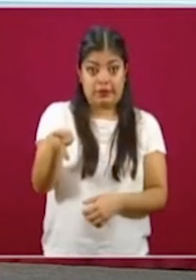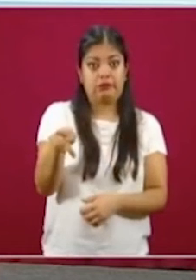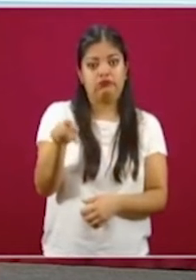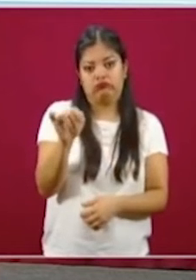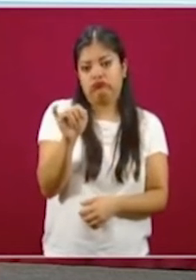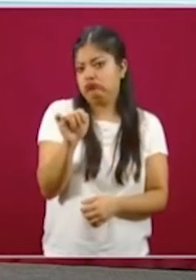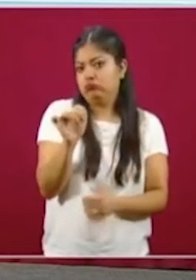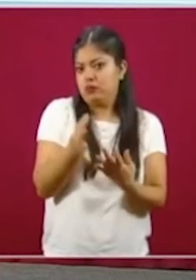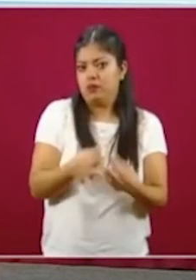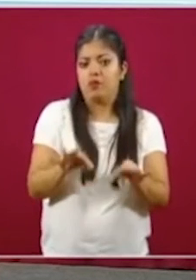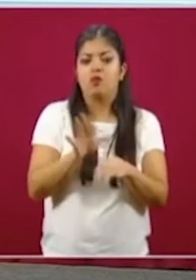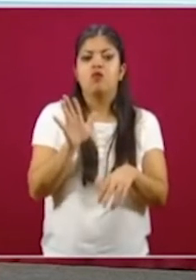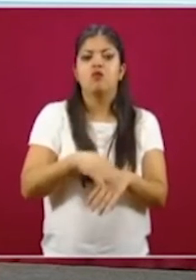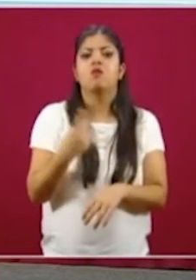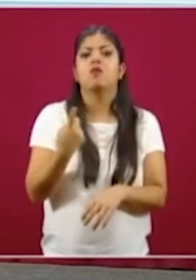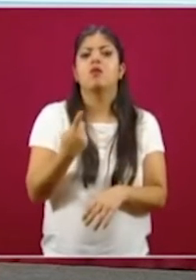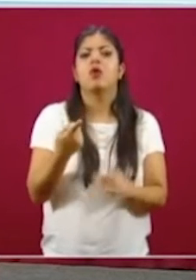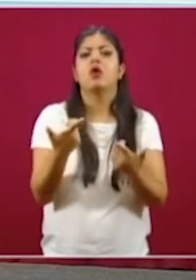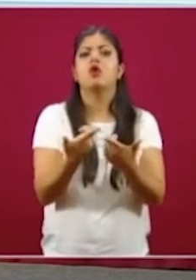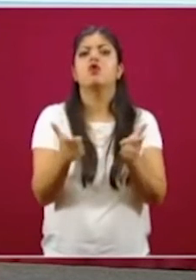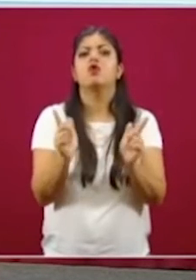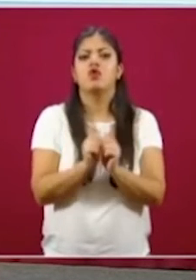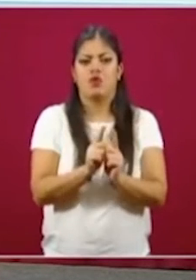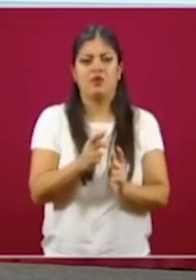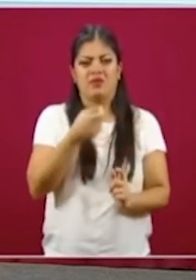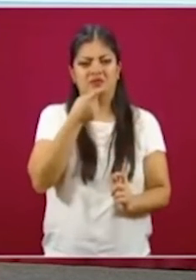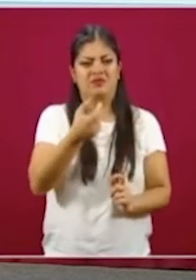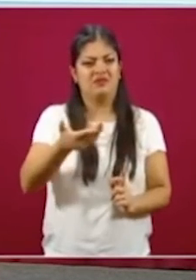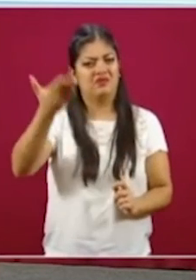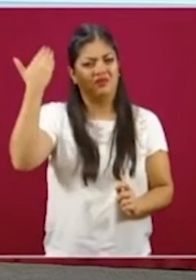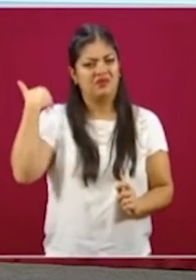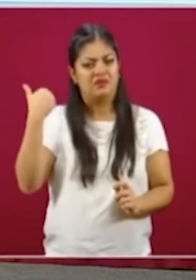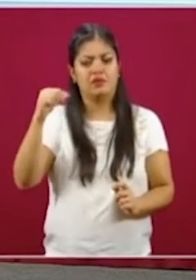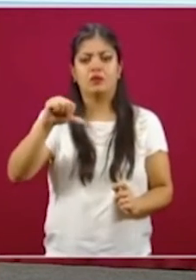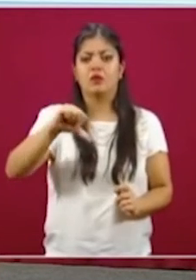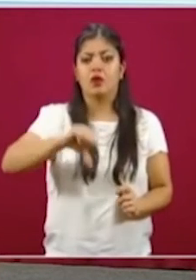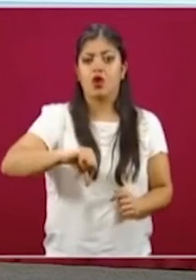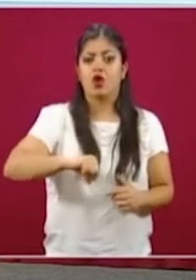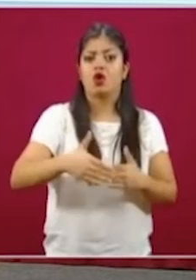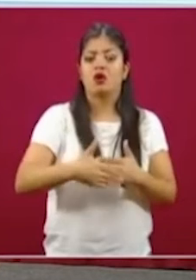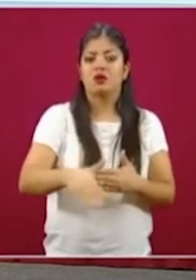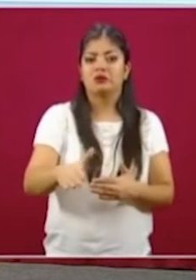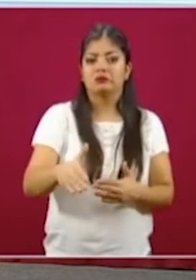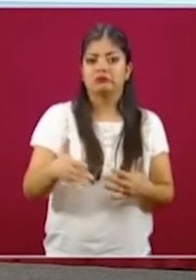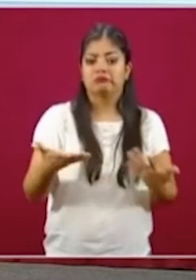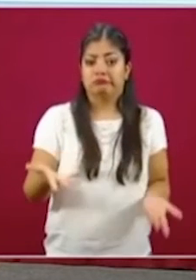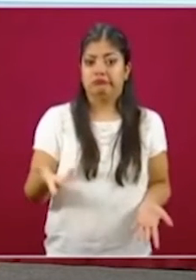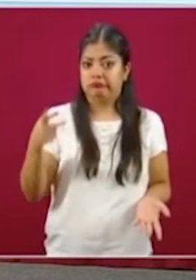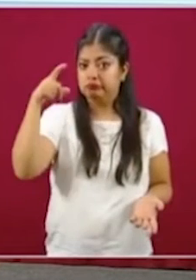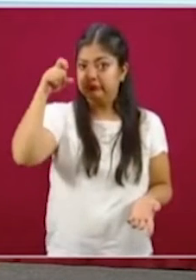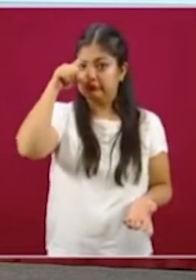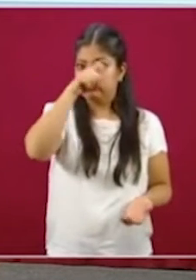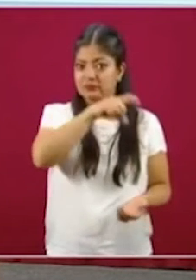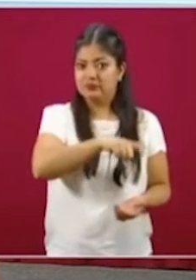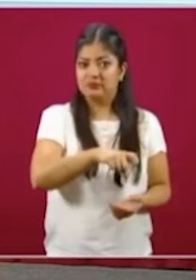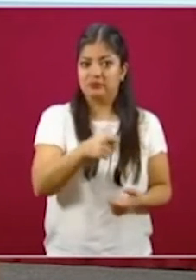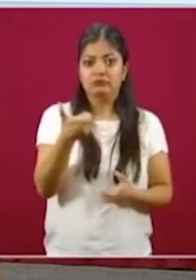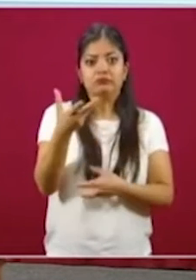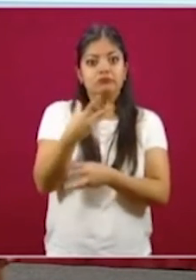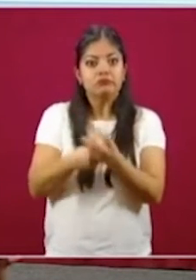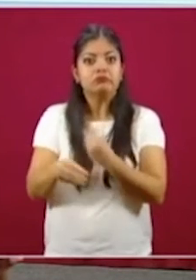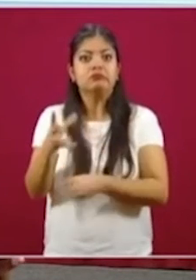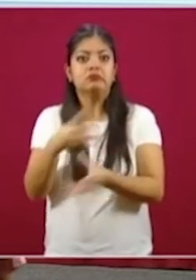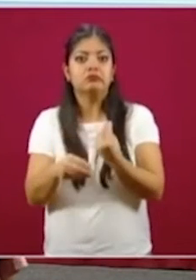importante, porque es un grupo que, como hemos mencionado, hoy ve afectados sus ingresos de una manera importante,